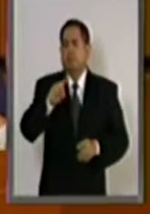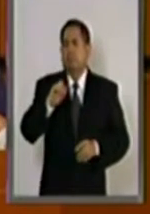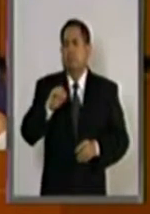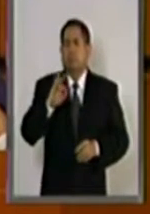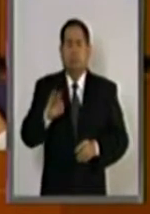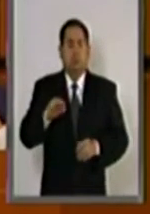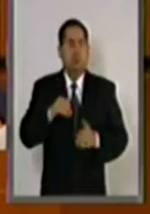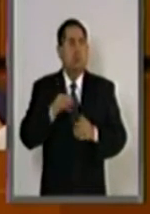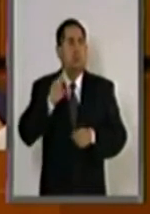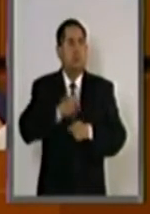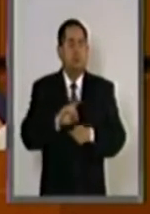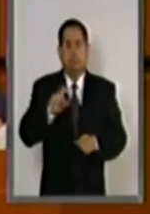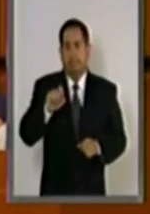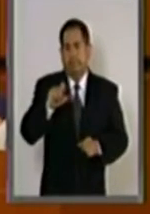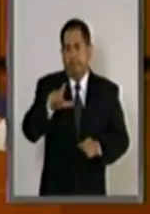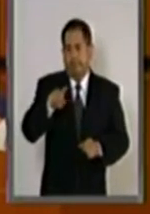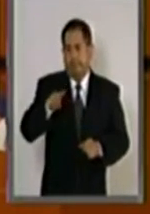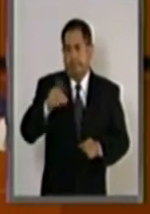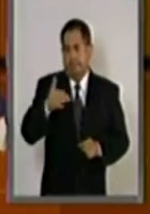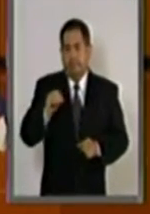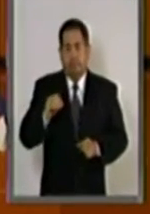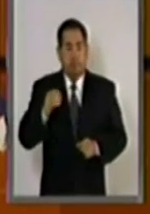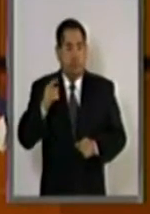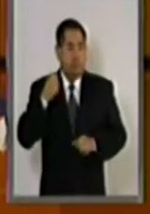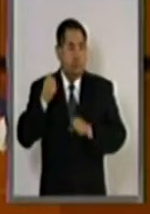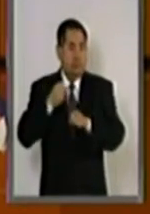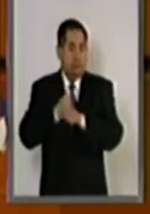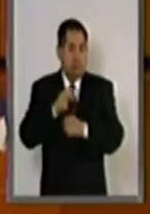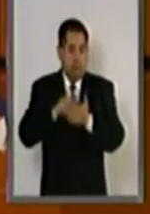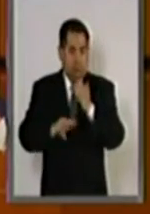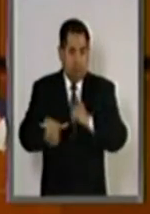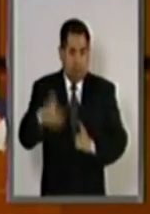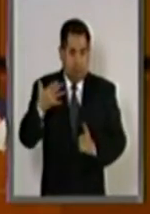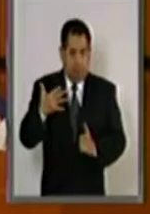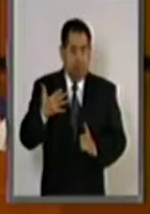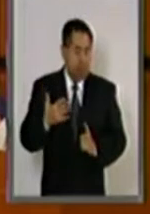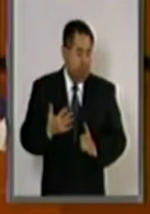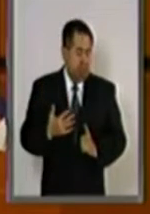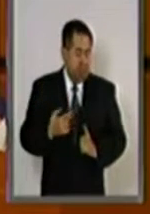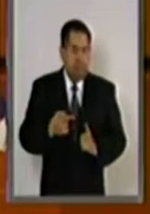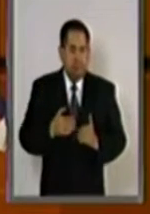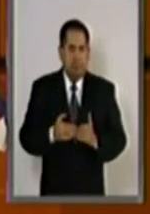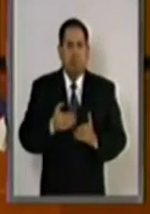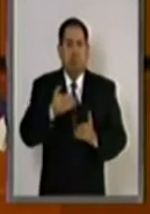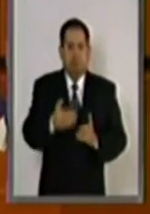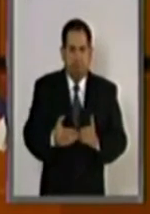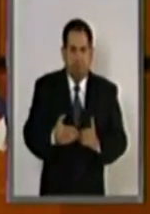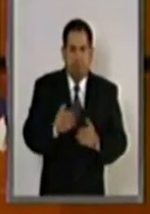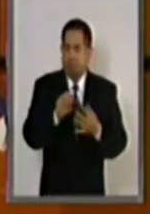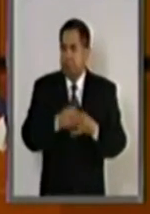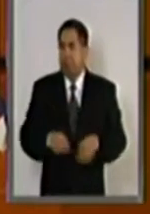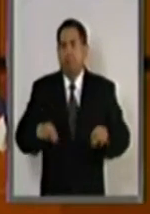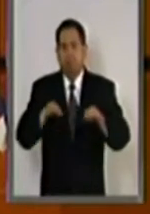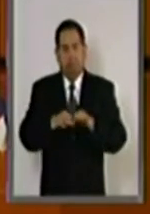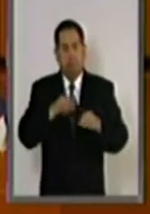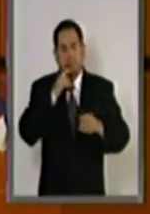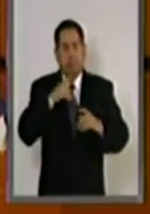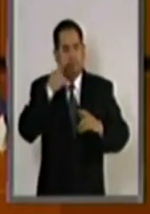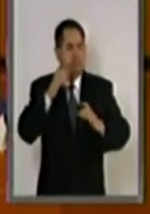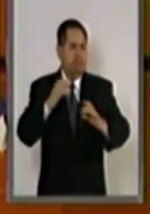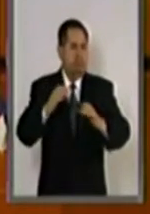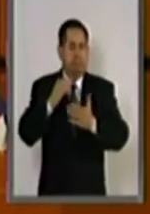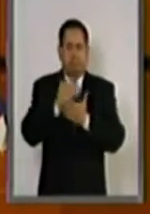de la Federación el 27 de mayo del año 2015, dimos un paso crucial para la prevención,